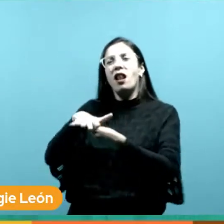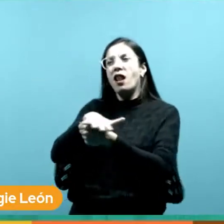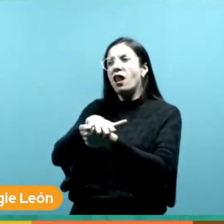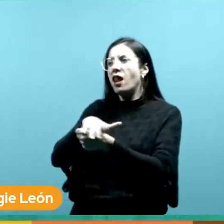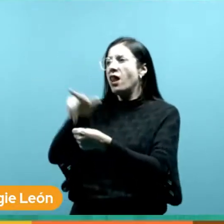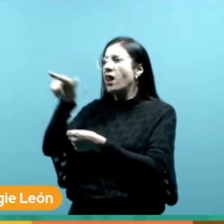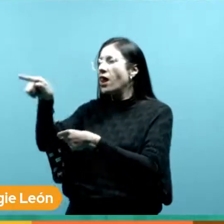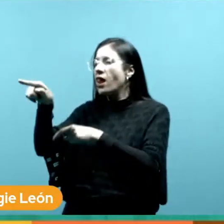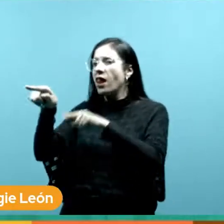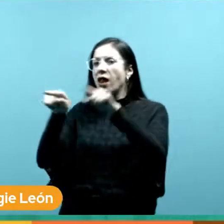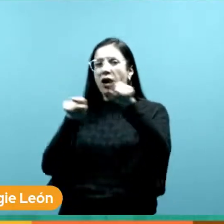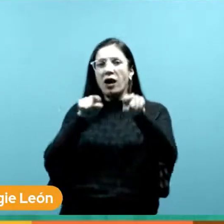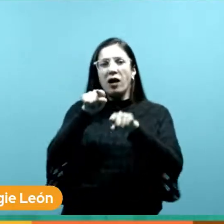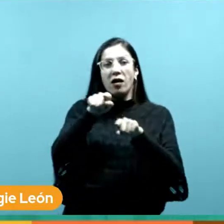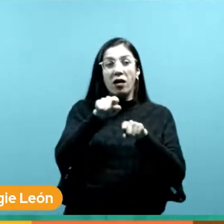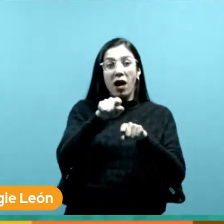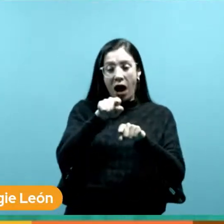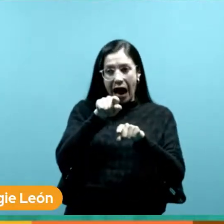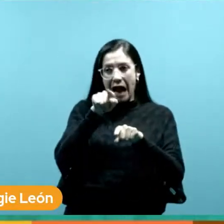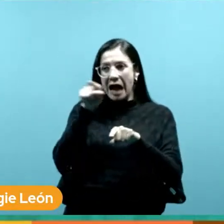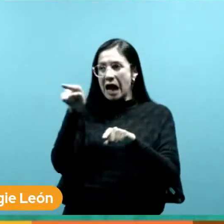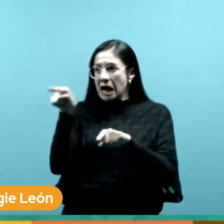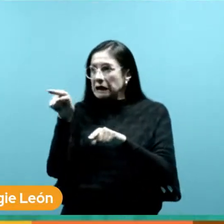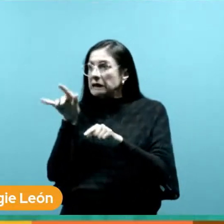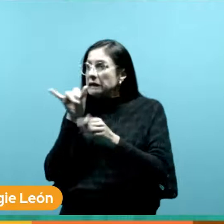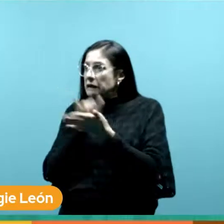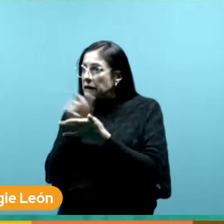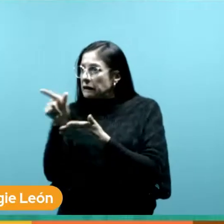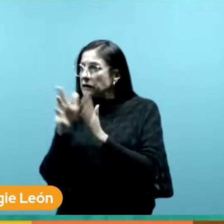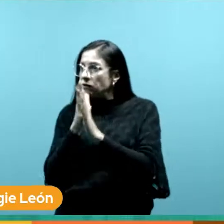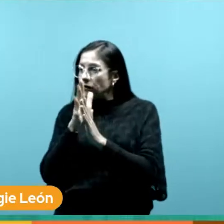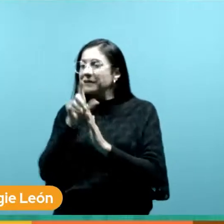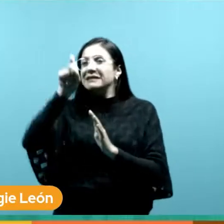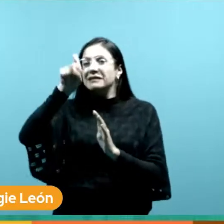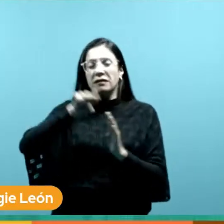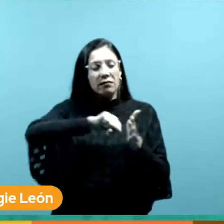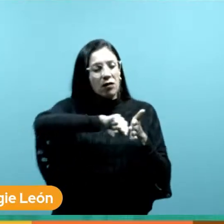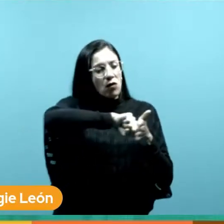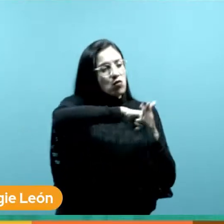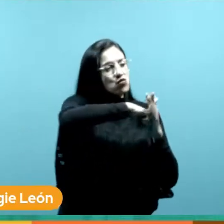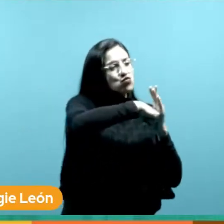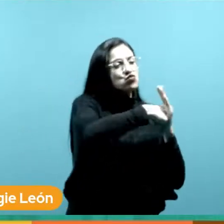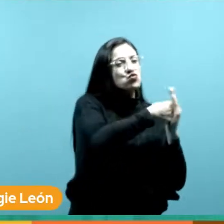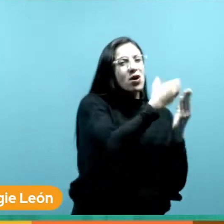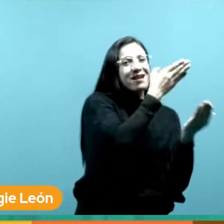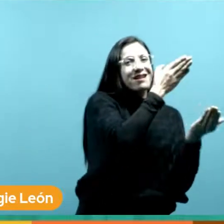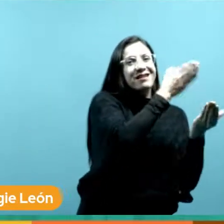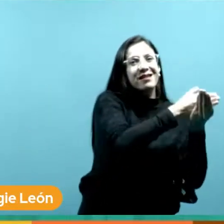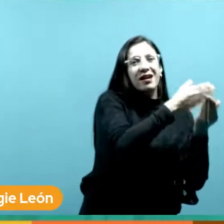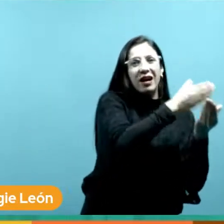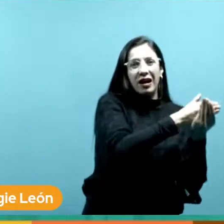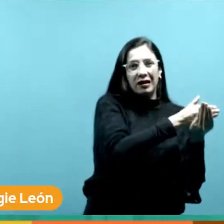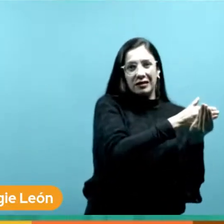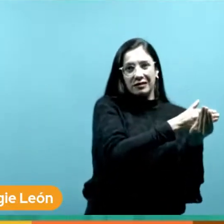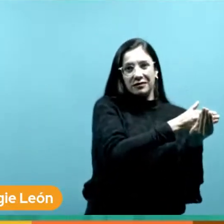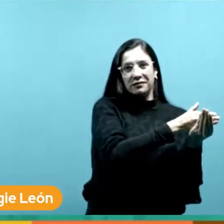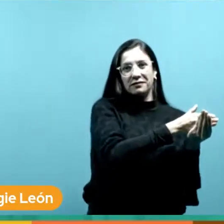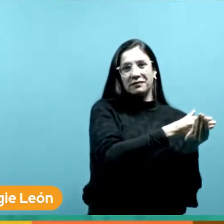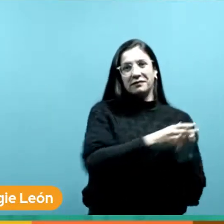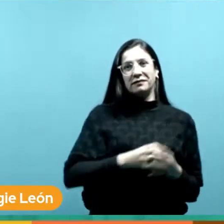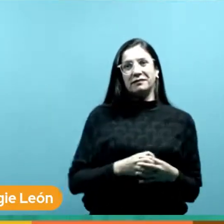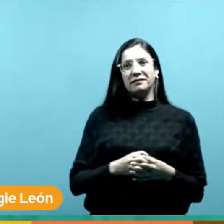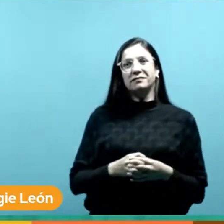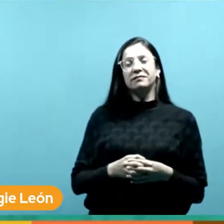volverlos y devenirlos en eventos ¿no es cierto? para transformarlos en eventos y en acontecimientos yo creo que por ahí